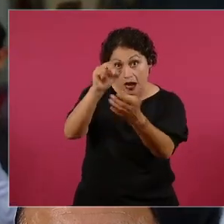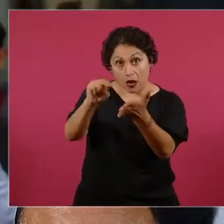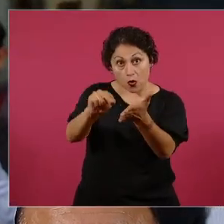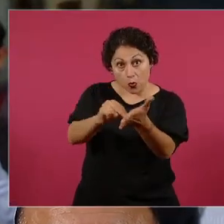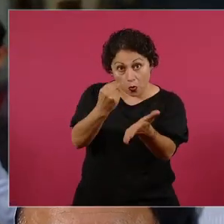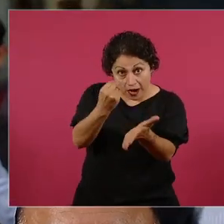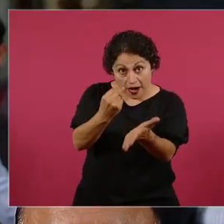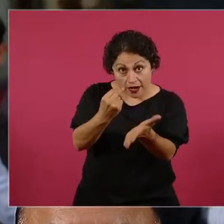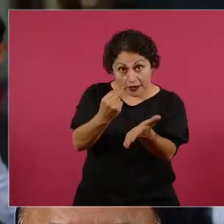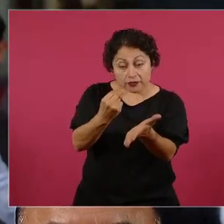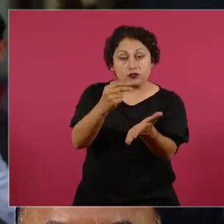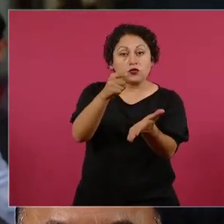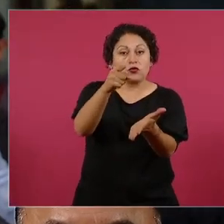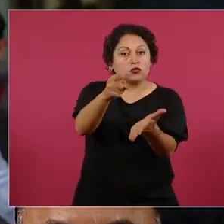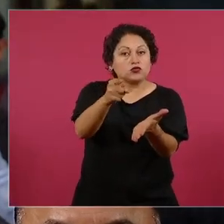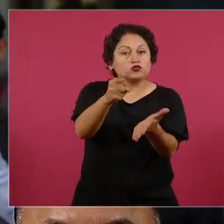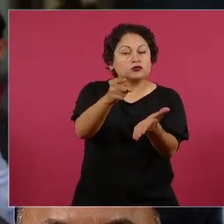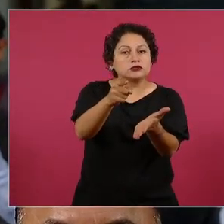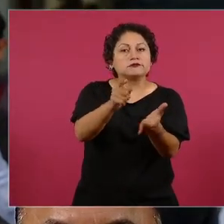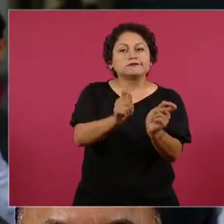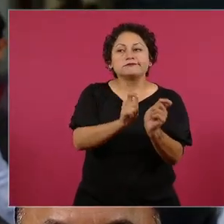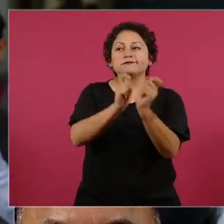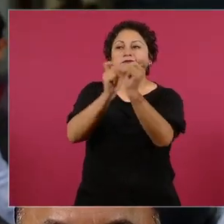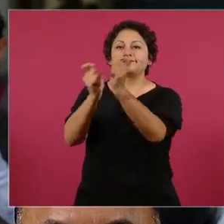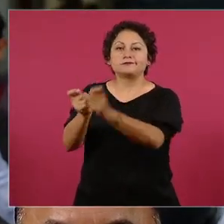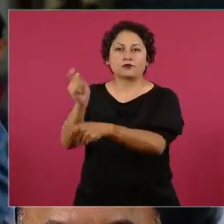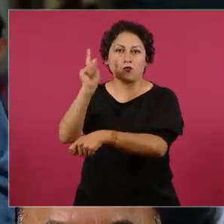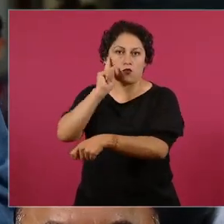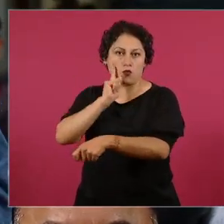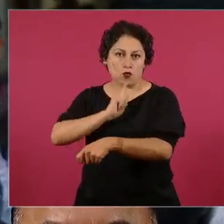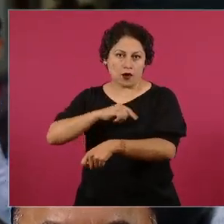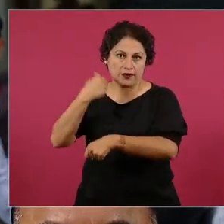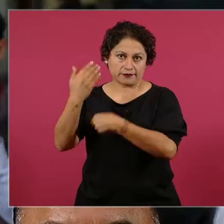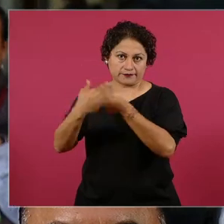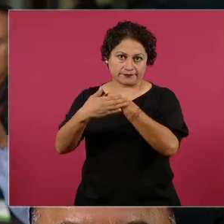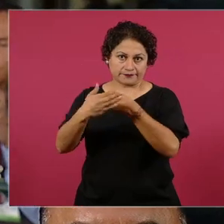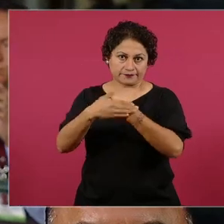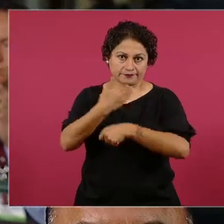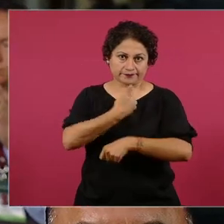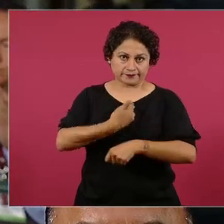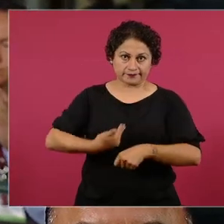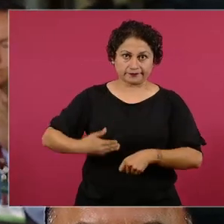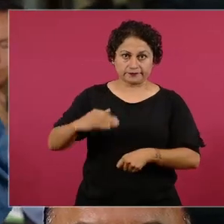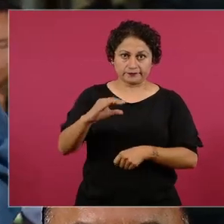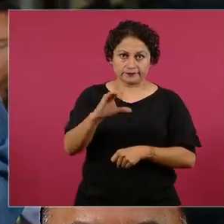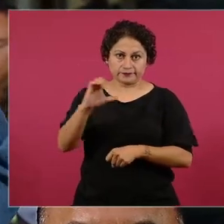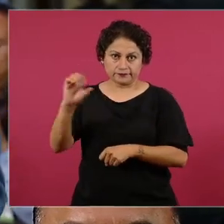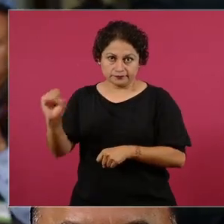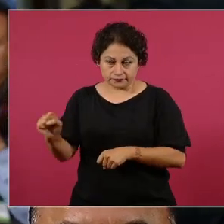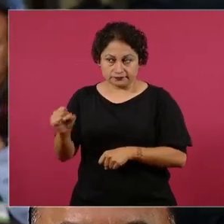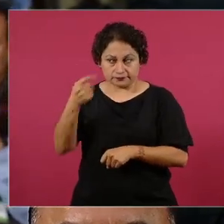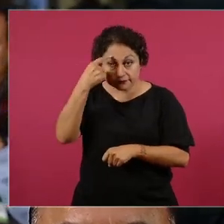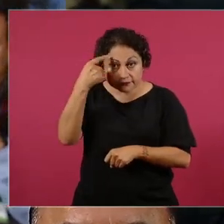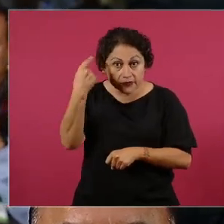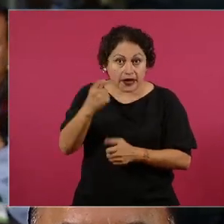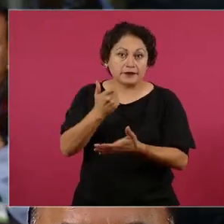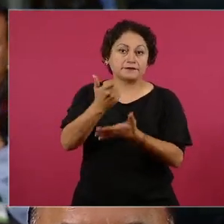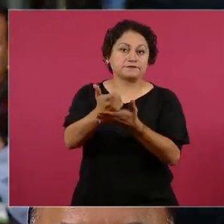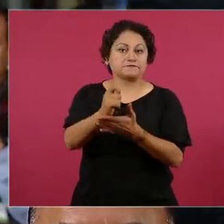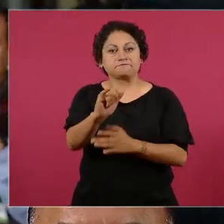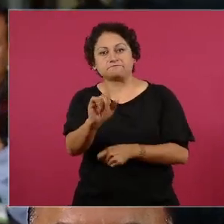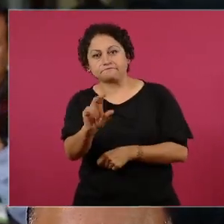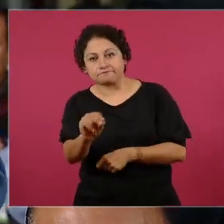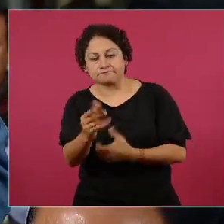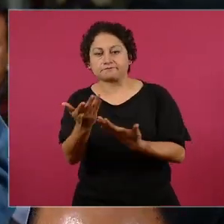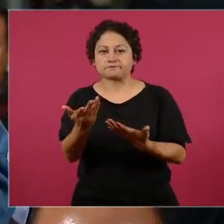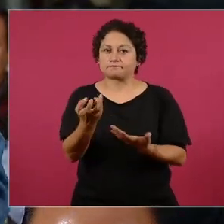pudiera hacer realizar ese pago. Y pues no se ha visto en relación a ese tema. Algo concreto. Y en referente a